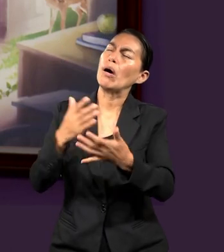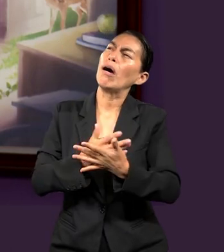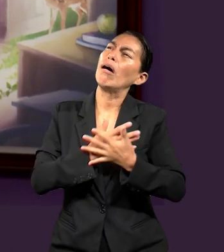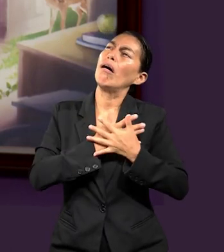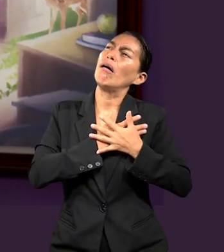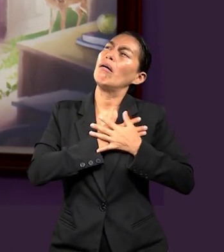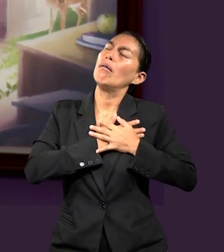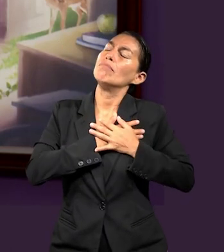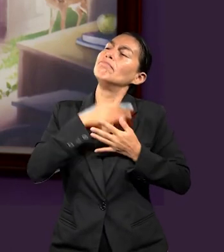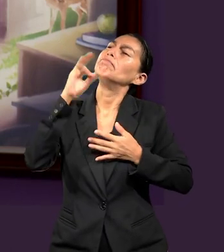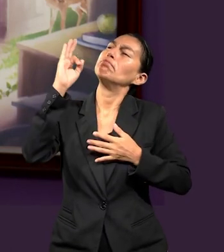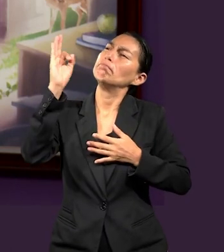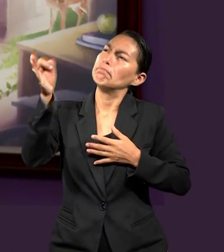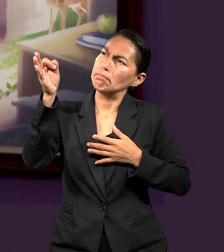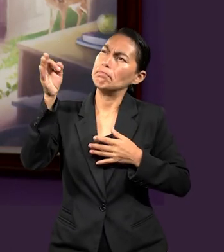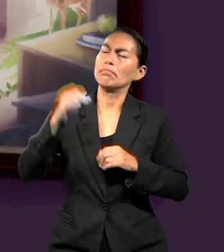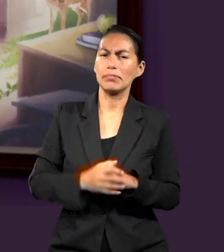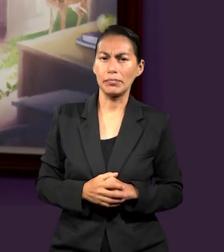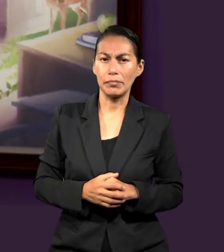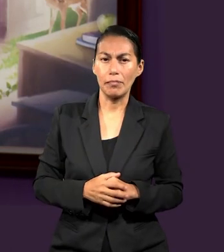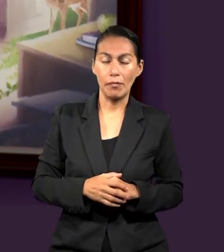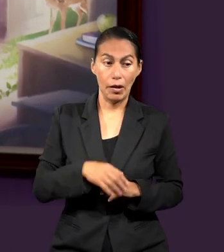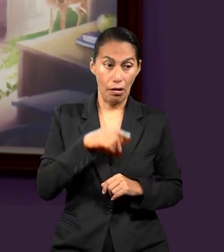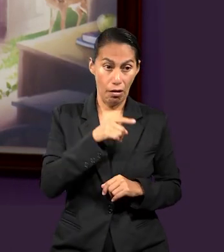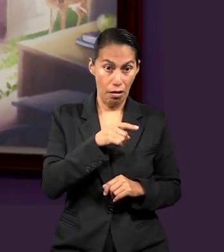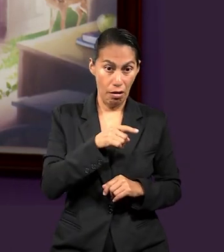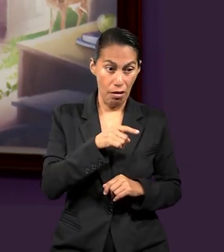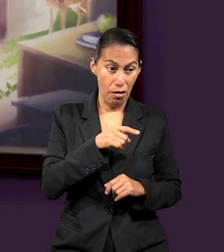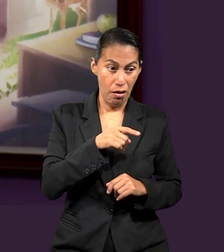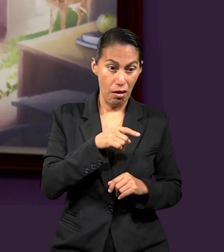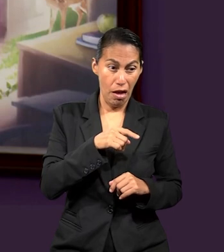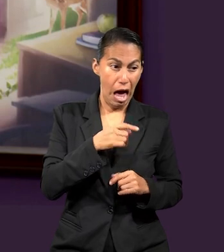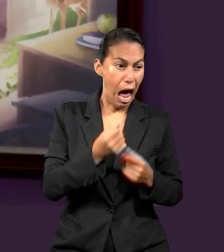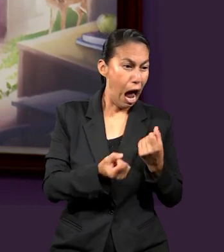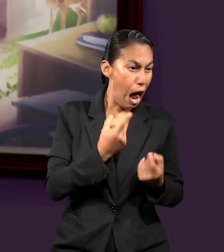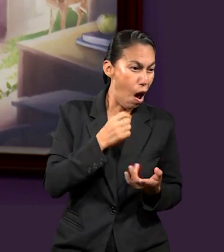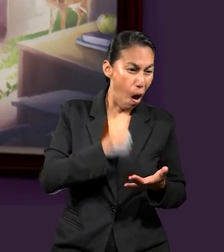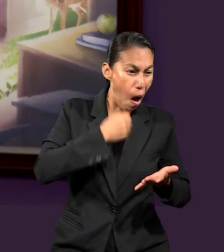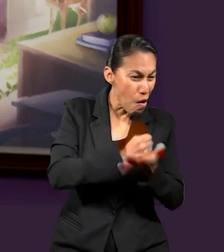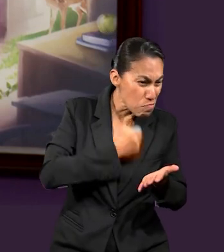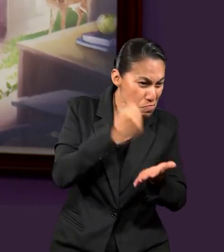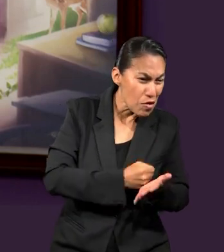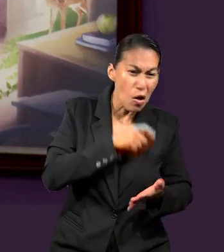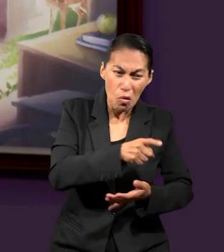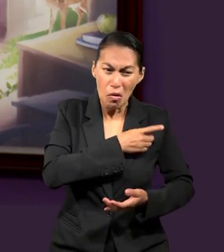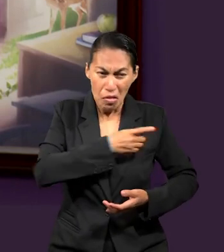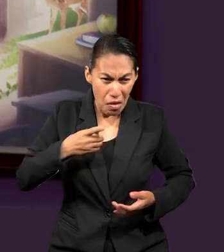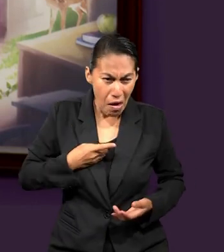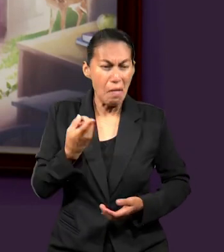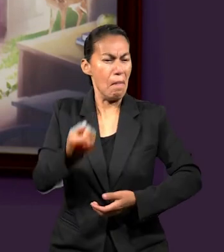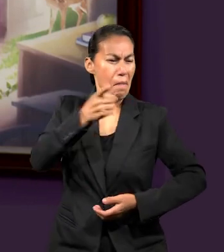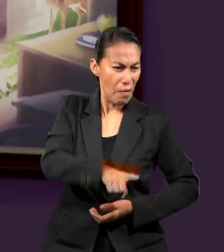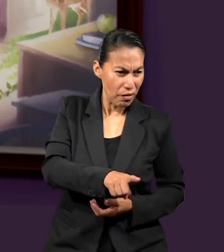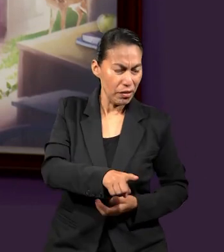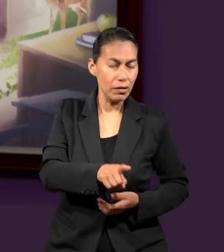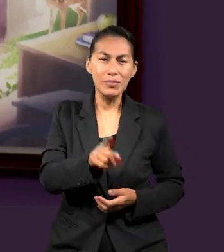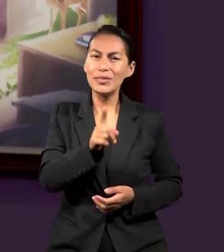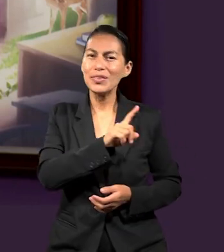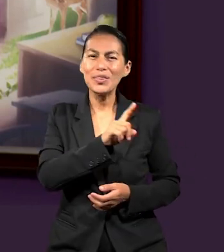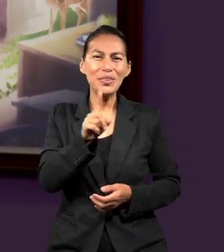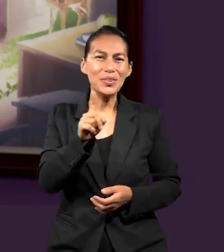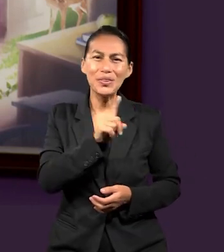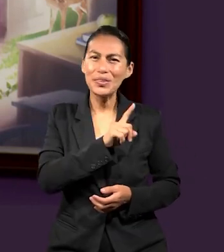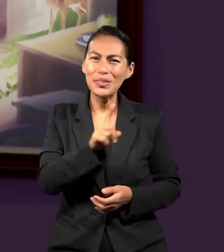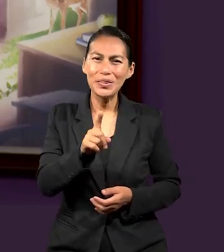gusta. Pensar que él no estaba obligado, no había un contexto que lo forzara, no hubo una orden mandatoria que le dijera